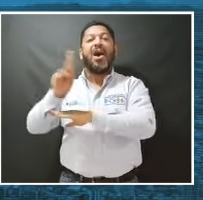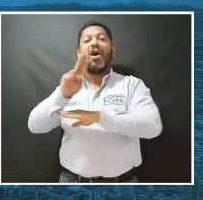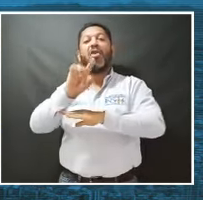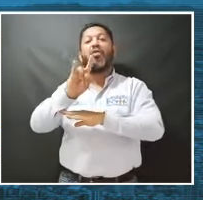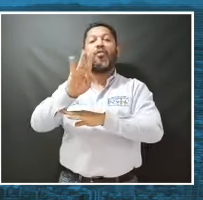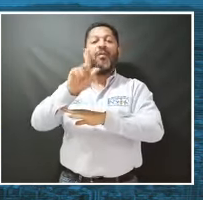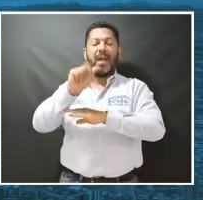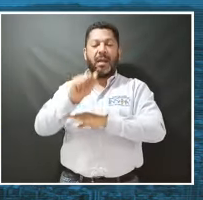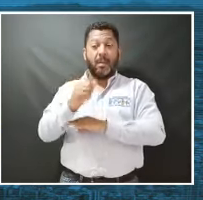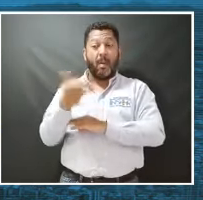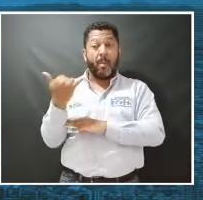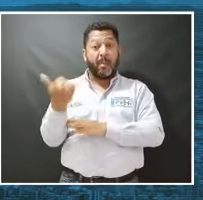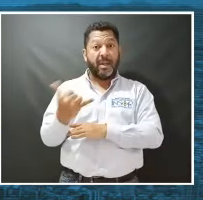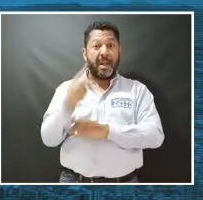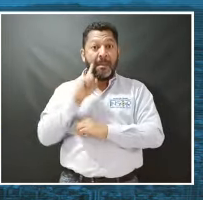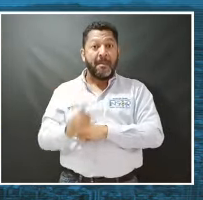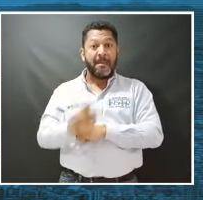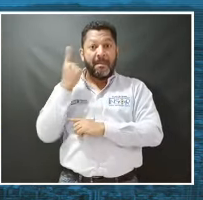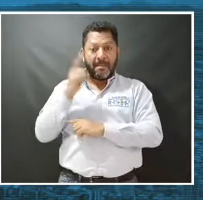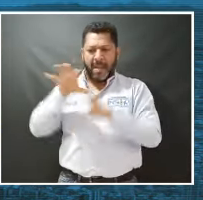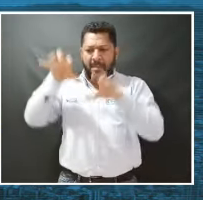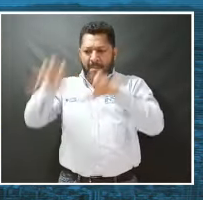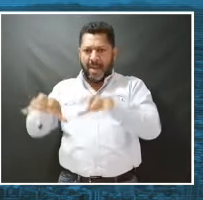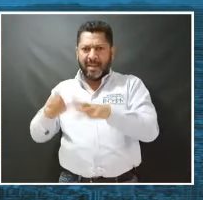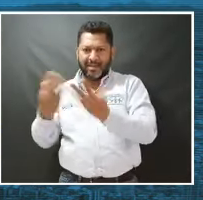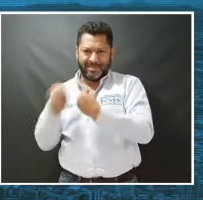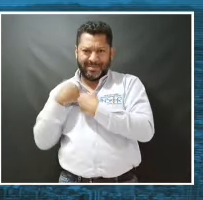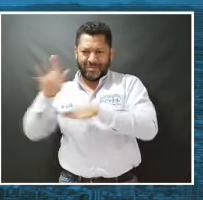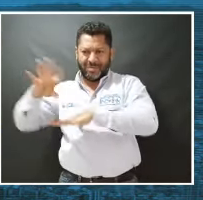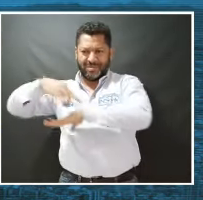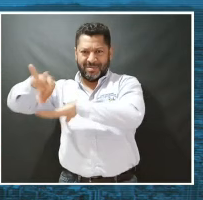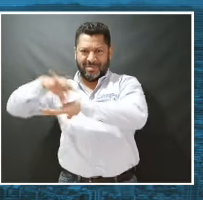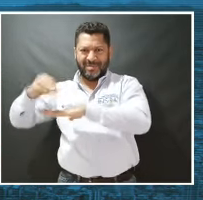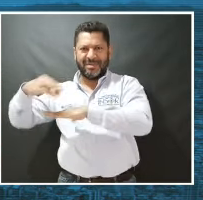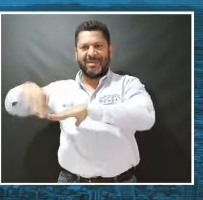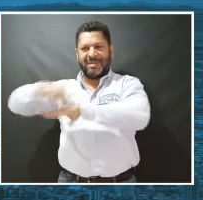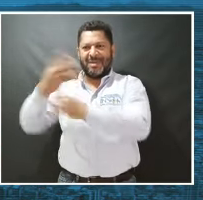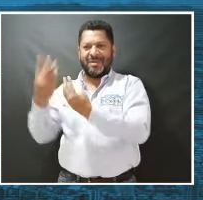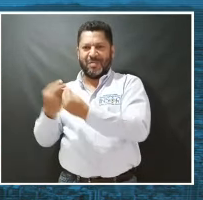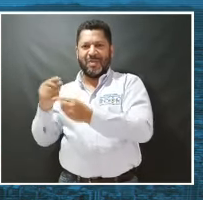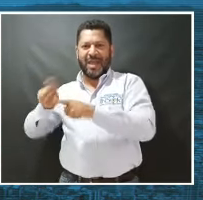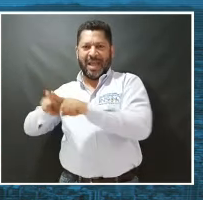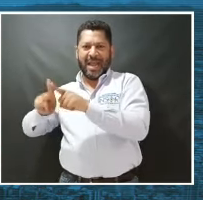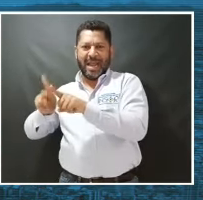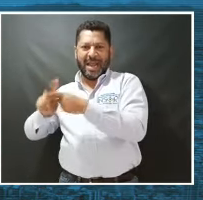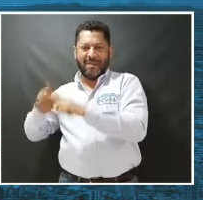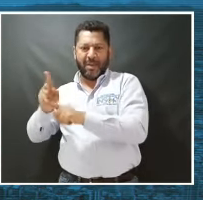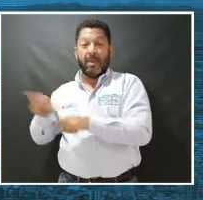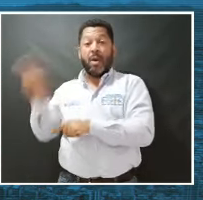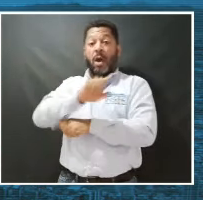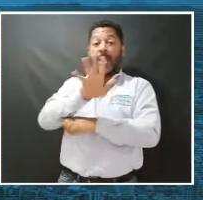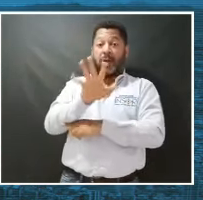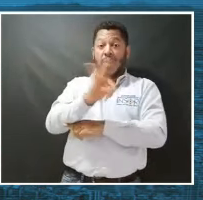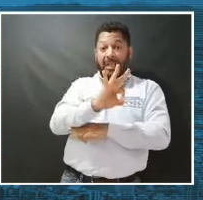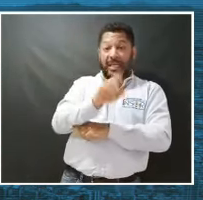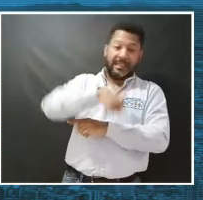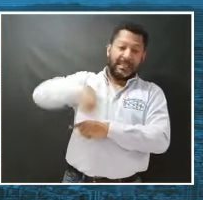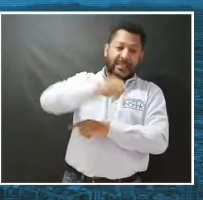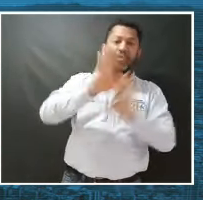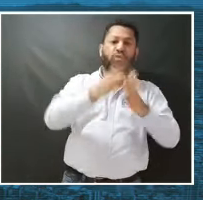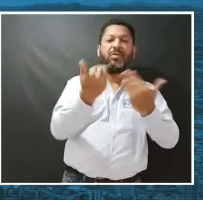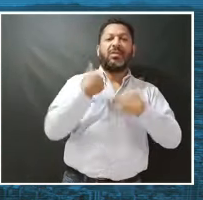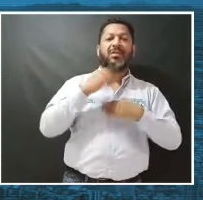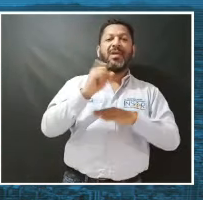Galería Arrubla. Cabe destacar que solamente fue la primera parte, la que quedó en manos de los hermanos Arrubla, porque los otros 53 metros